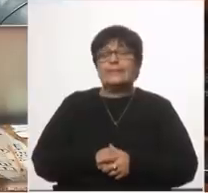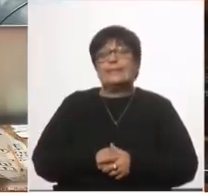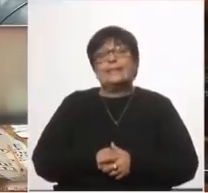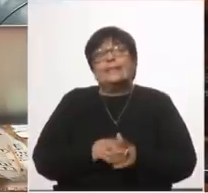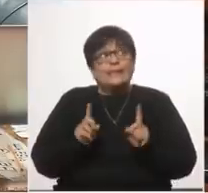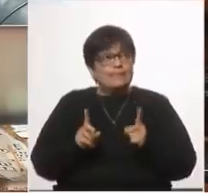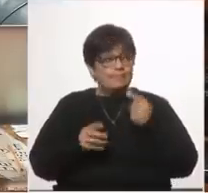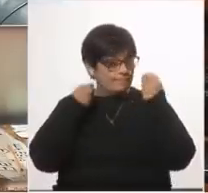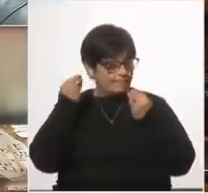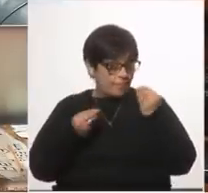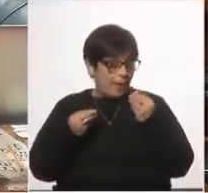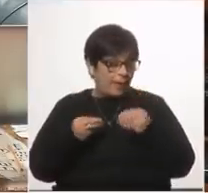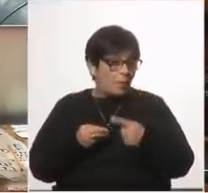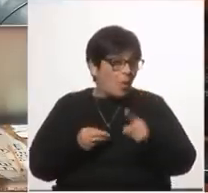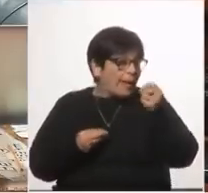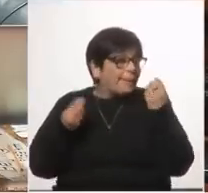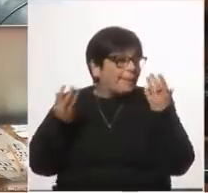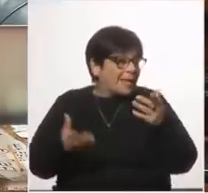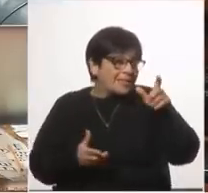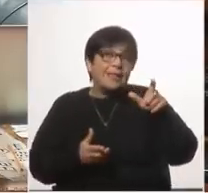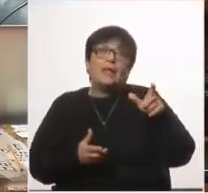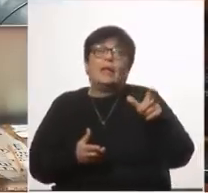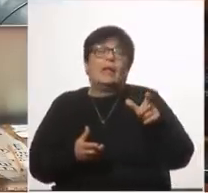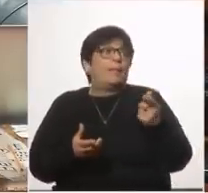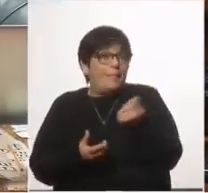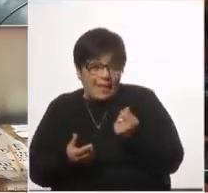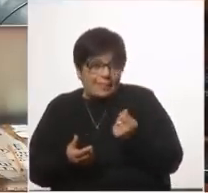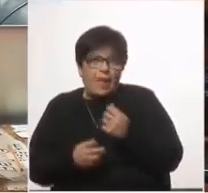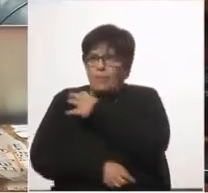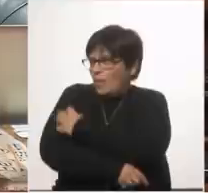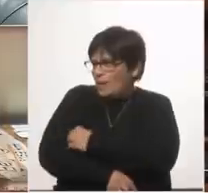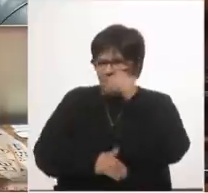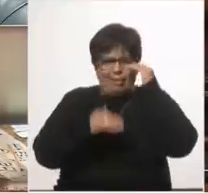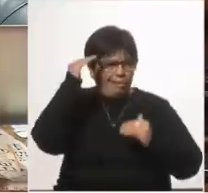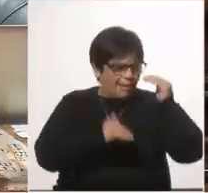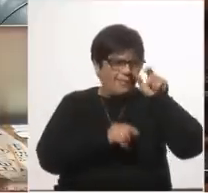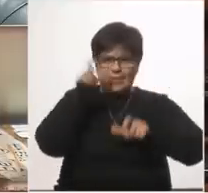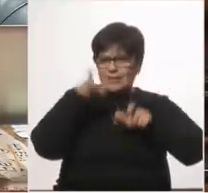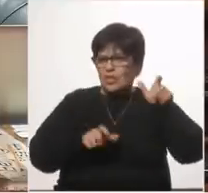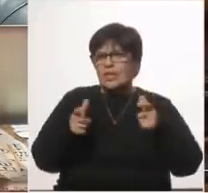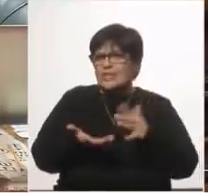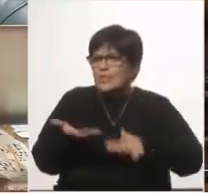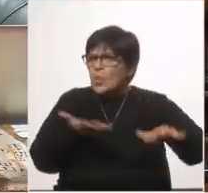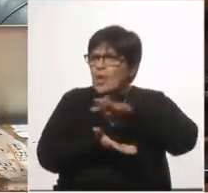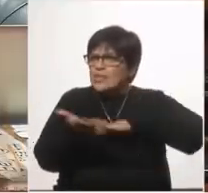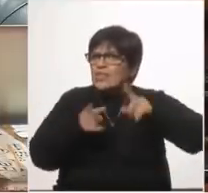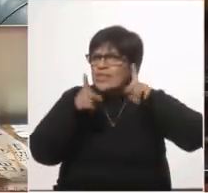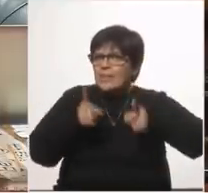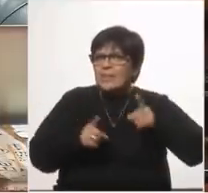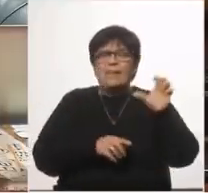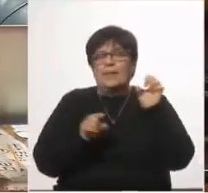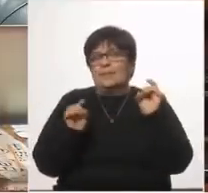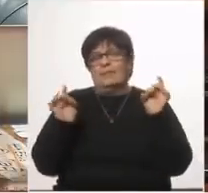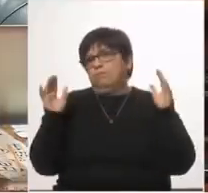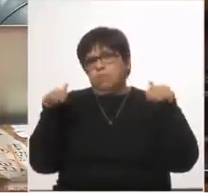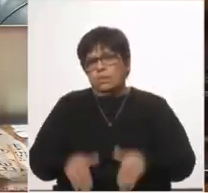tenemos preocupación por las secuelas las secuelas económicas la pobreza la desigualdad la destrucción de empresas